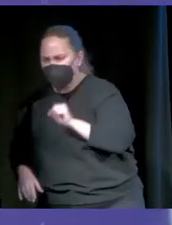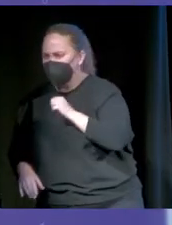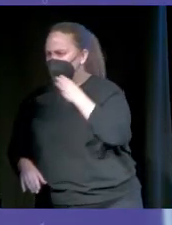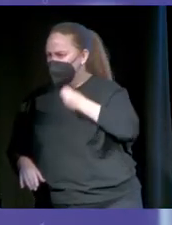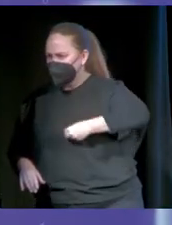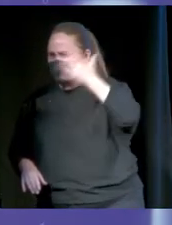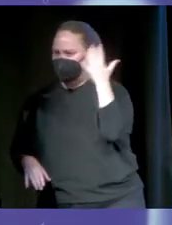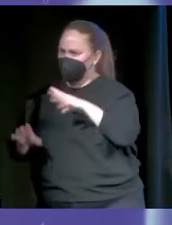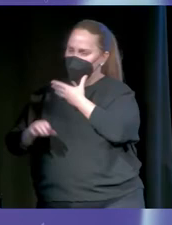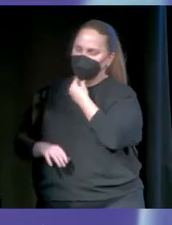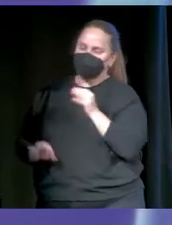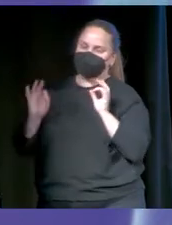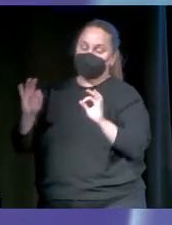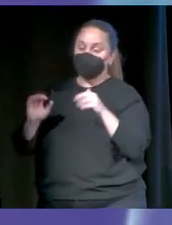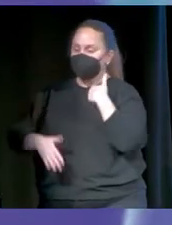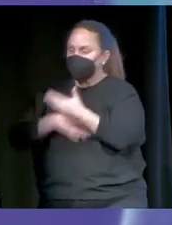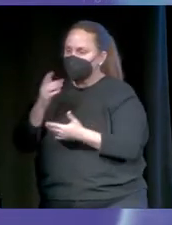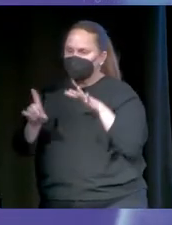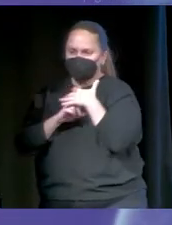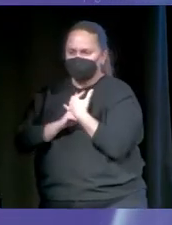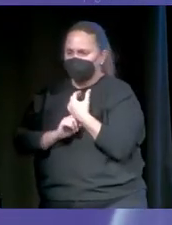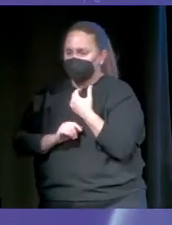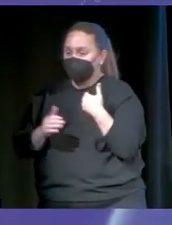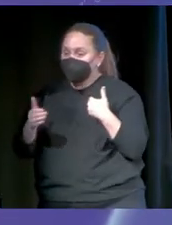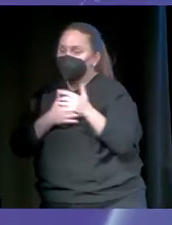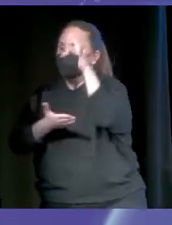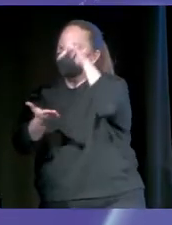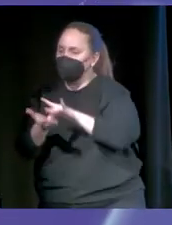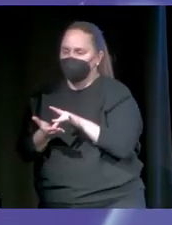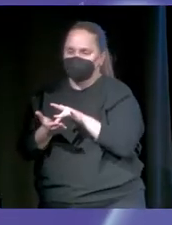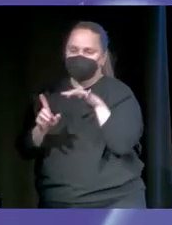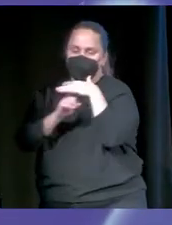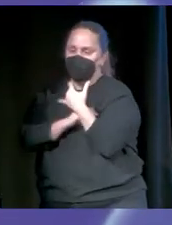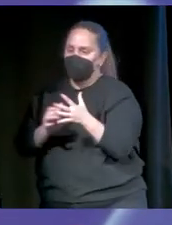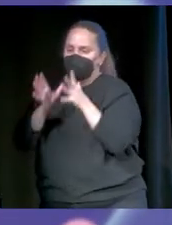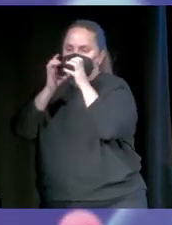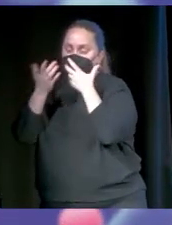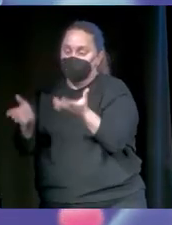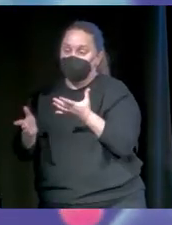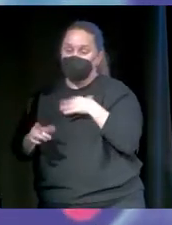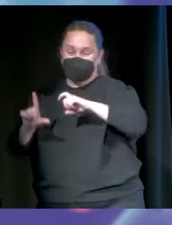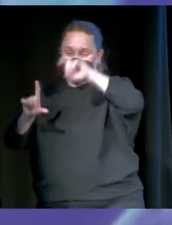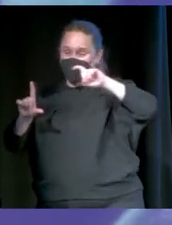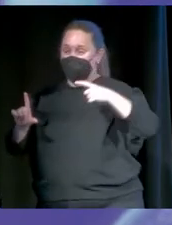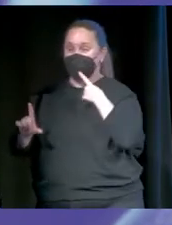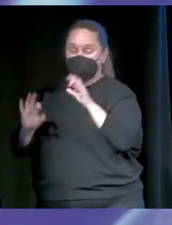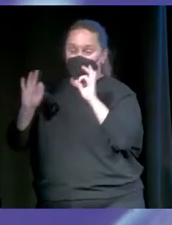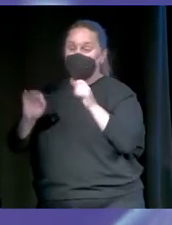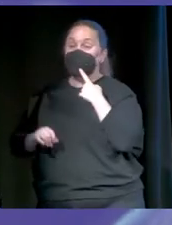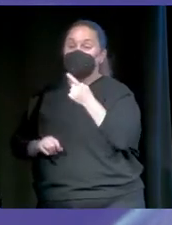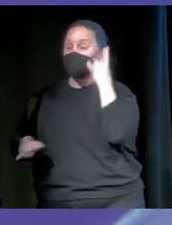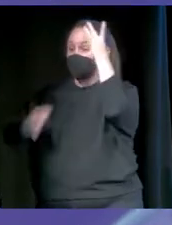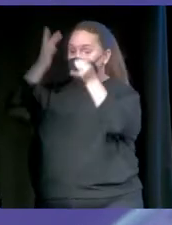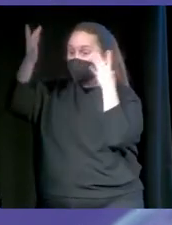bonito, llega un momento que no es bonito. Y digo llega, no podría llegar, porque la estadística juega en contra. El 80% de las ideas fracasa.